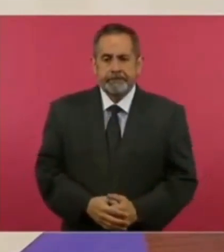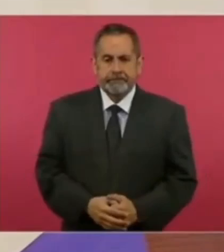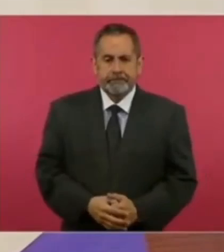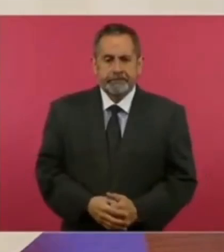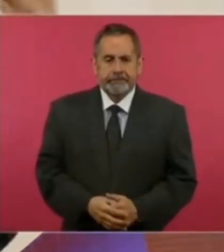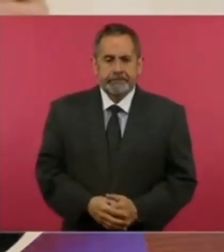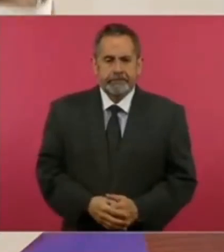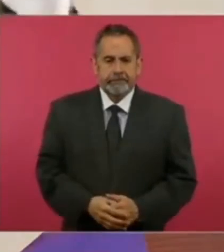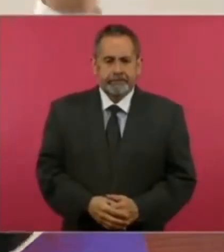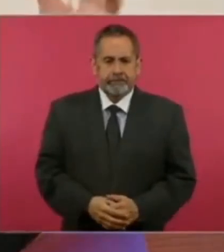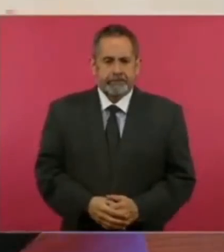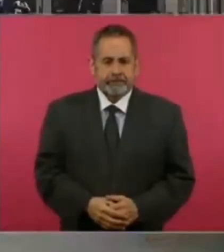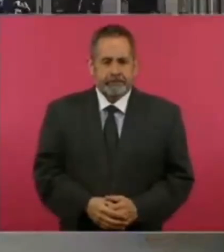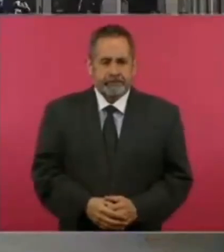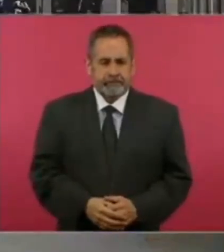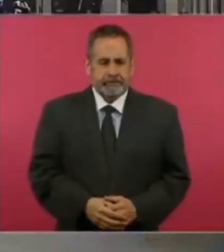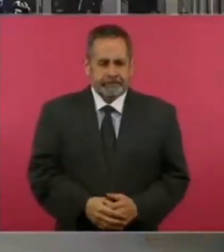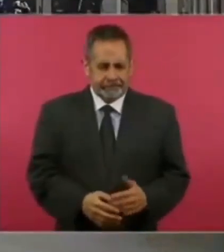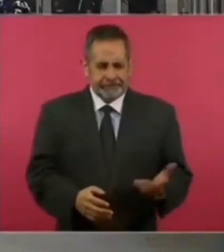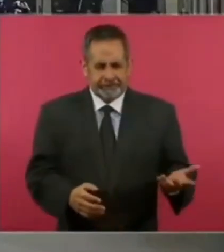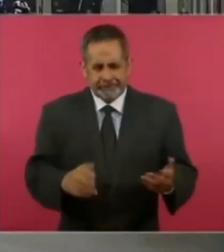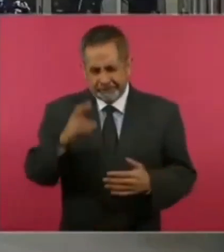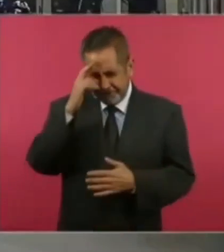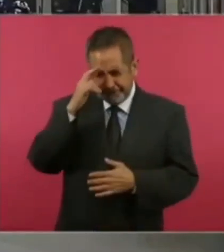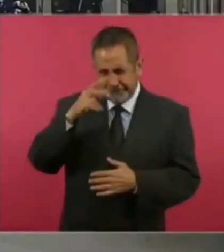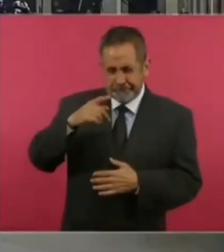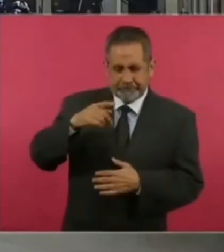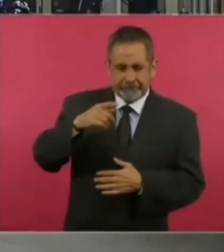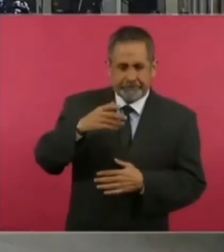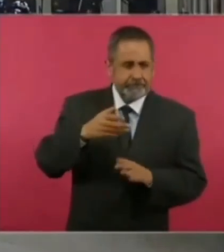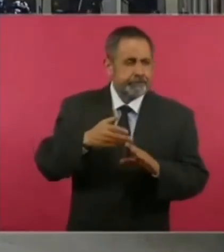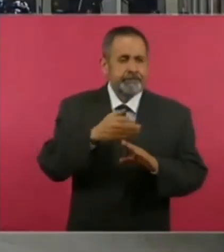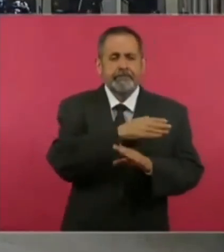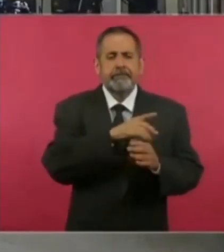¿Qué no les gustaba? Los de las